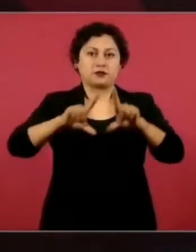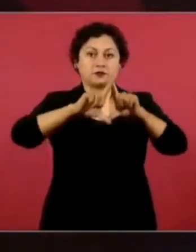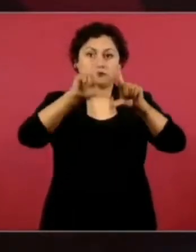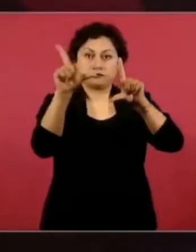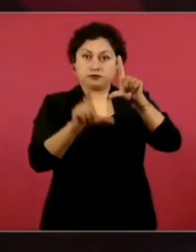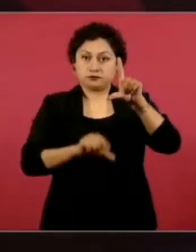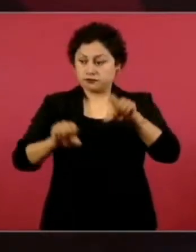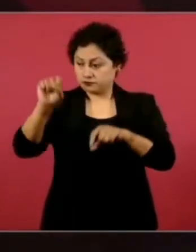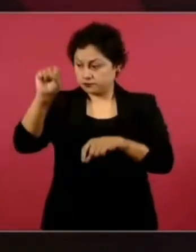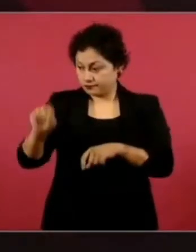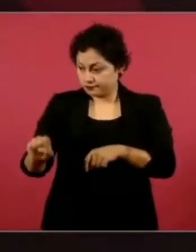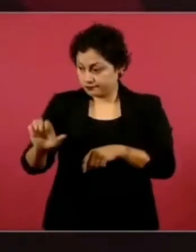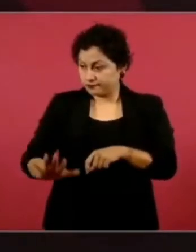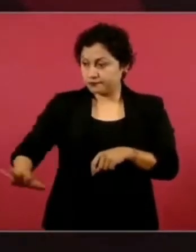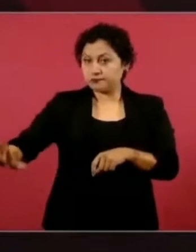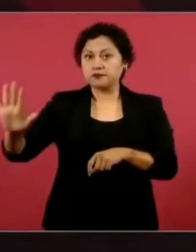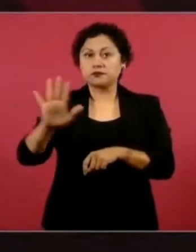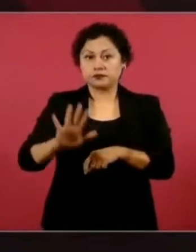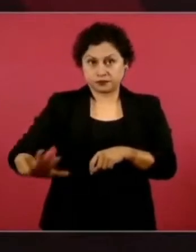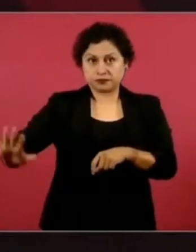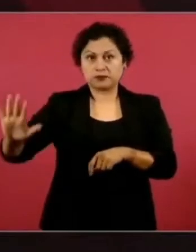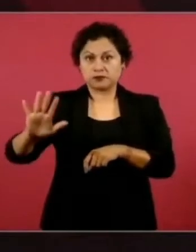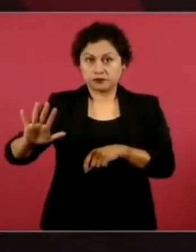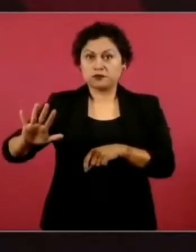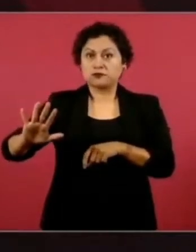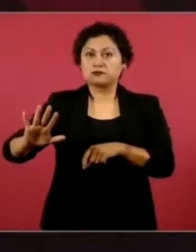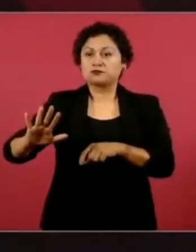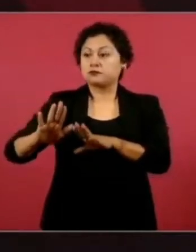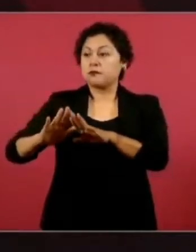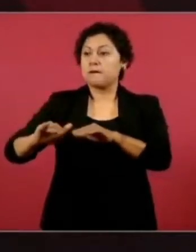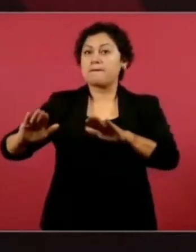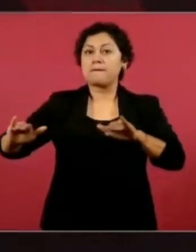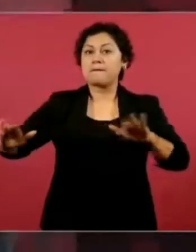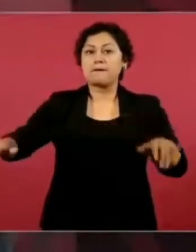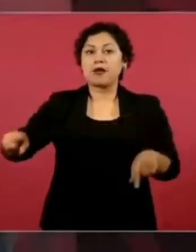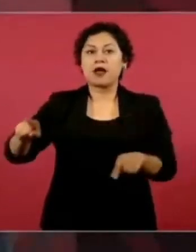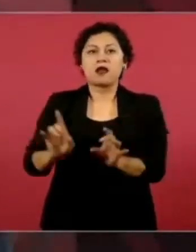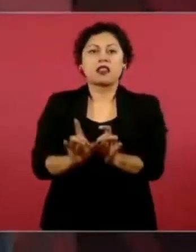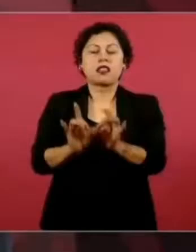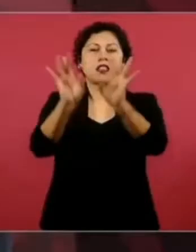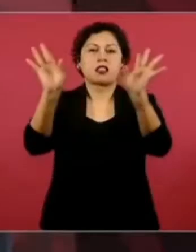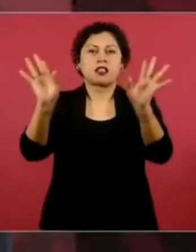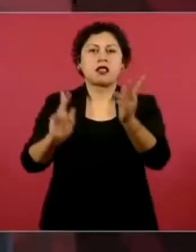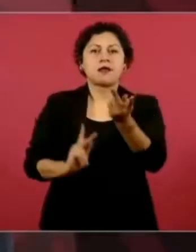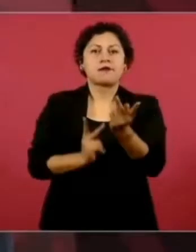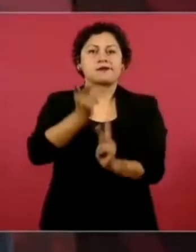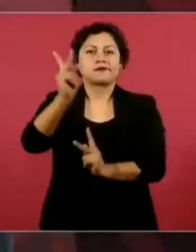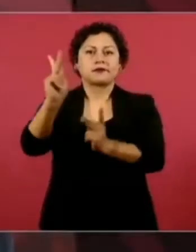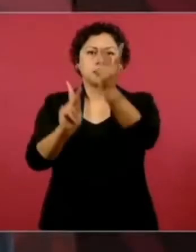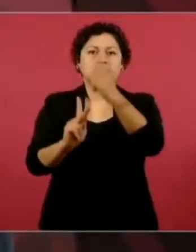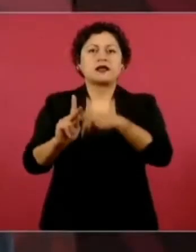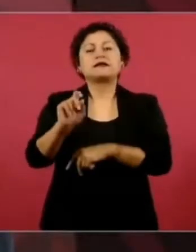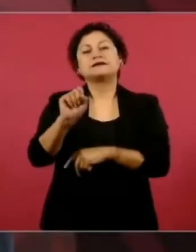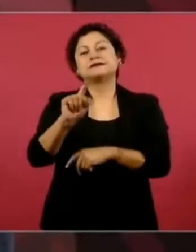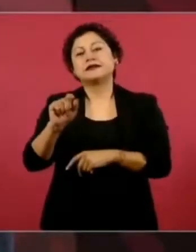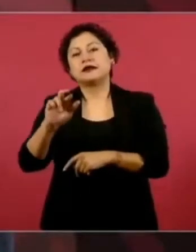que afecta mucho el turismo.